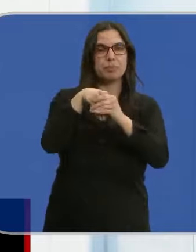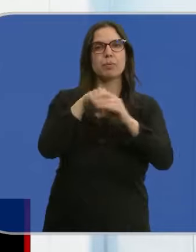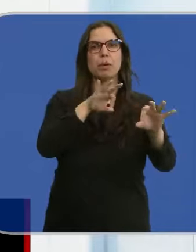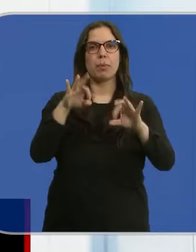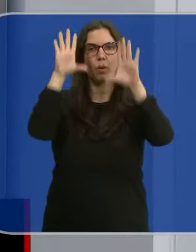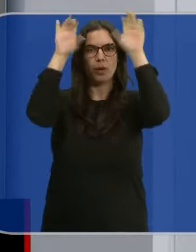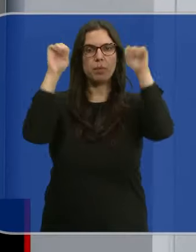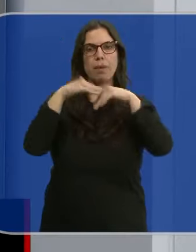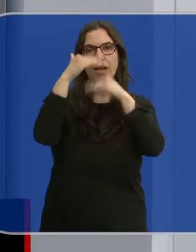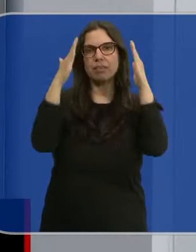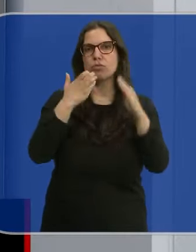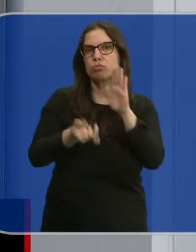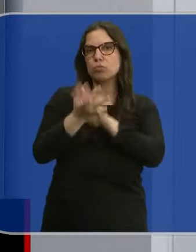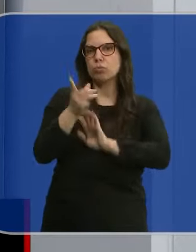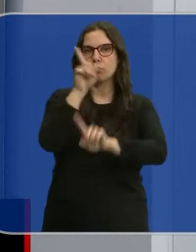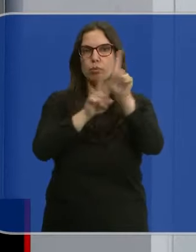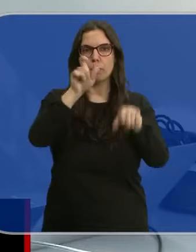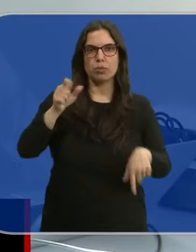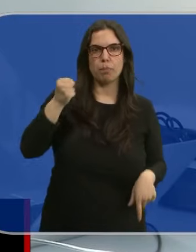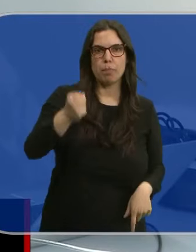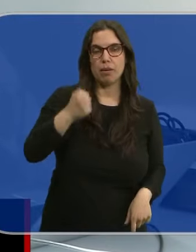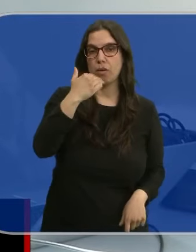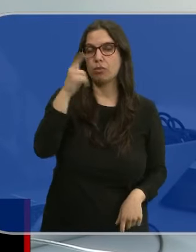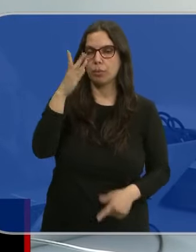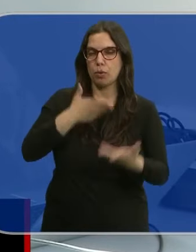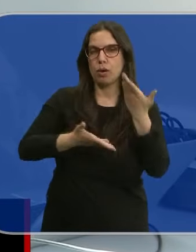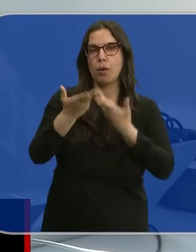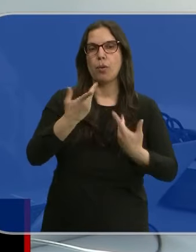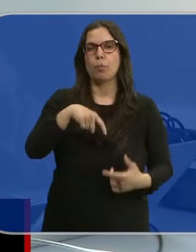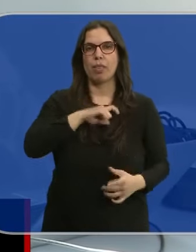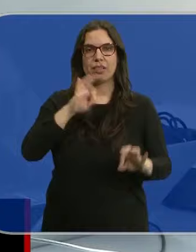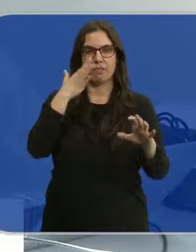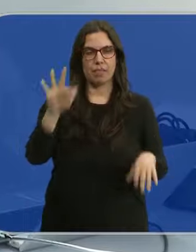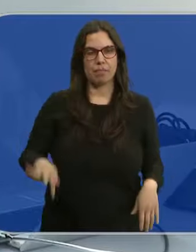para atender a los peregrinos. En el programa colabora la Gendarmería Francia.